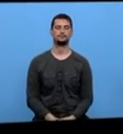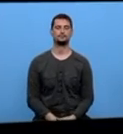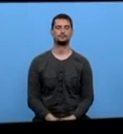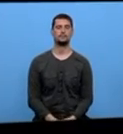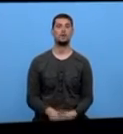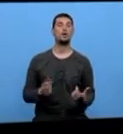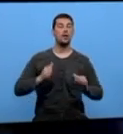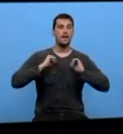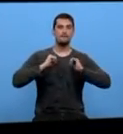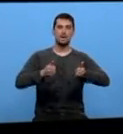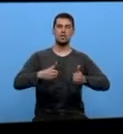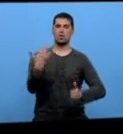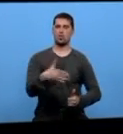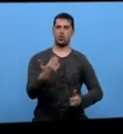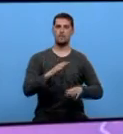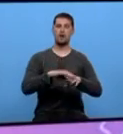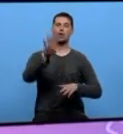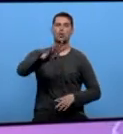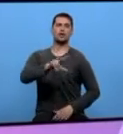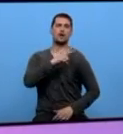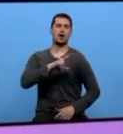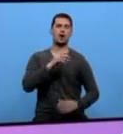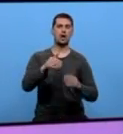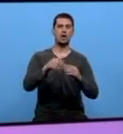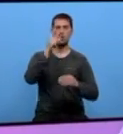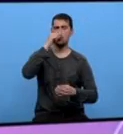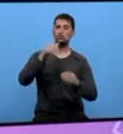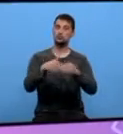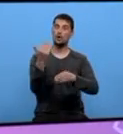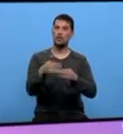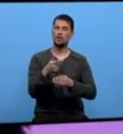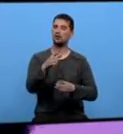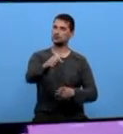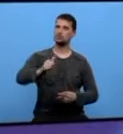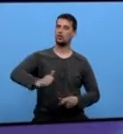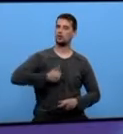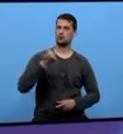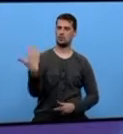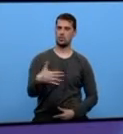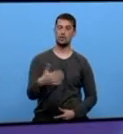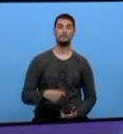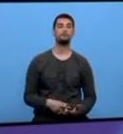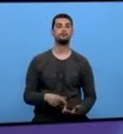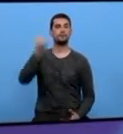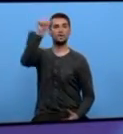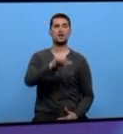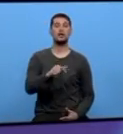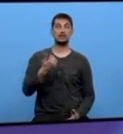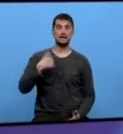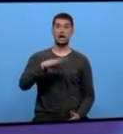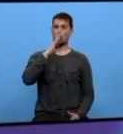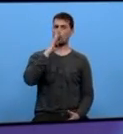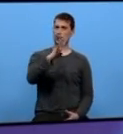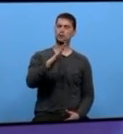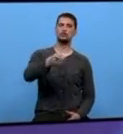Un comezo de romperrasga para a cuarta gala Lucus Moda e que a ocasión non era para menos Durante todo este tiempo estes 4 anos